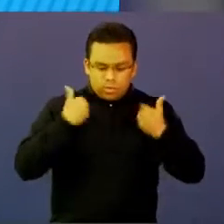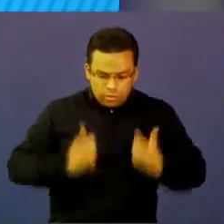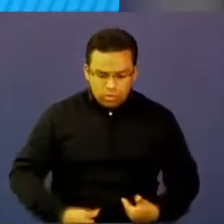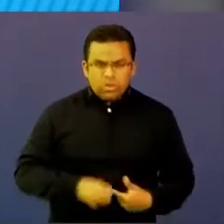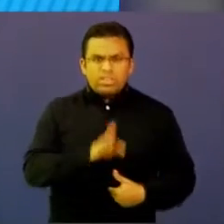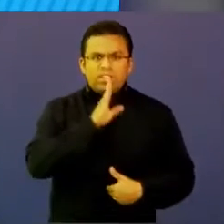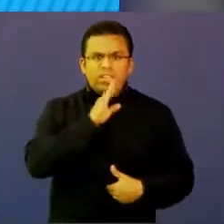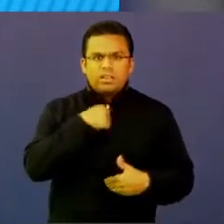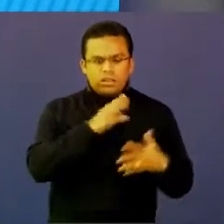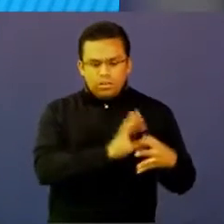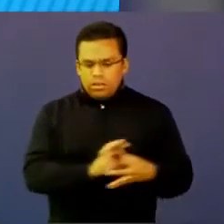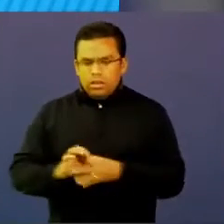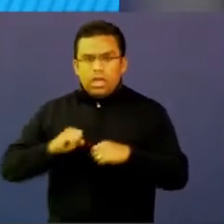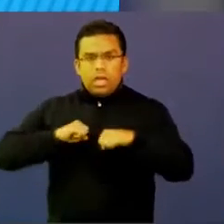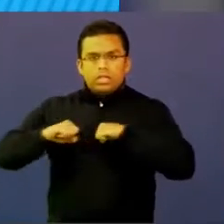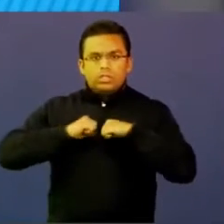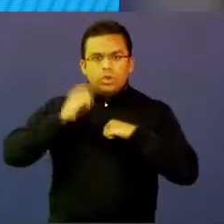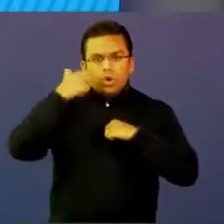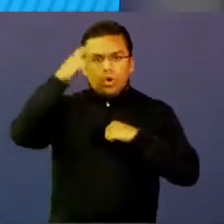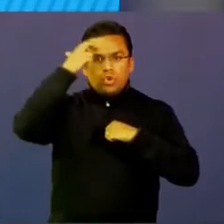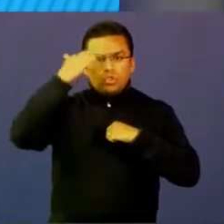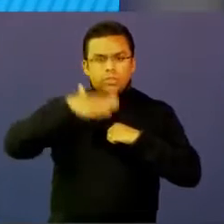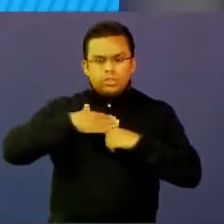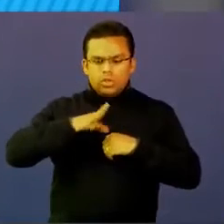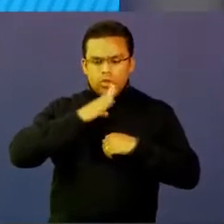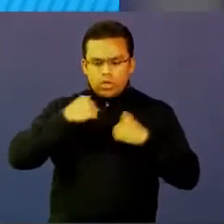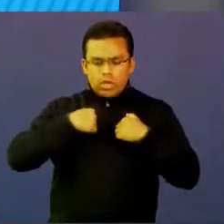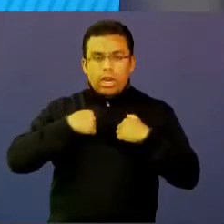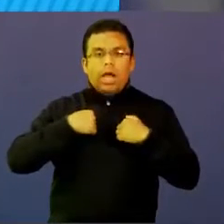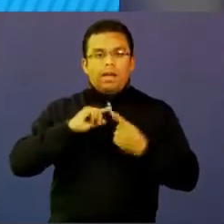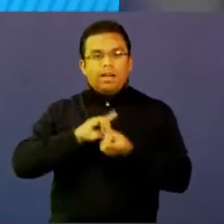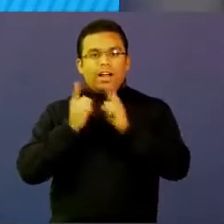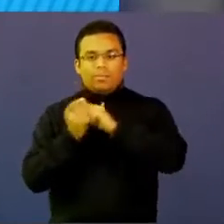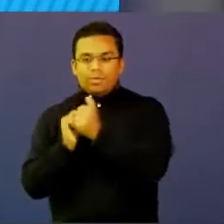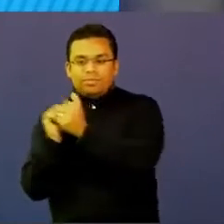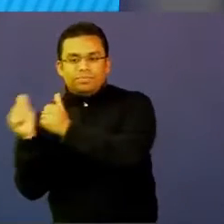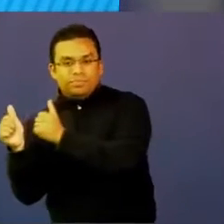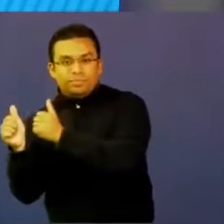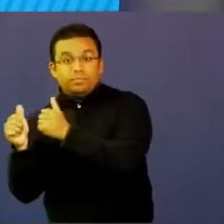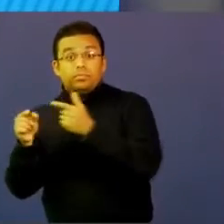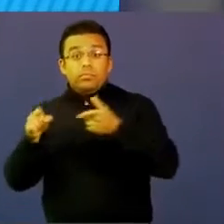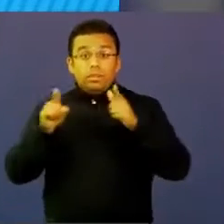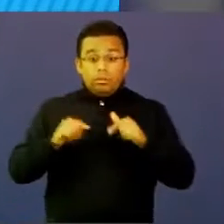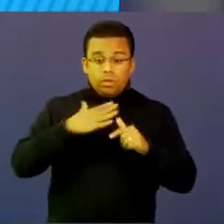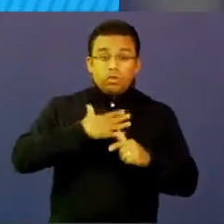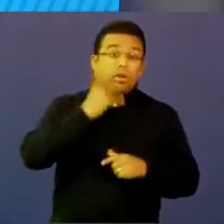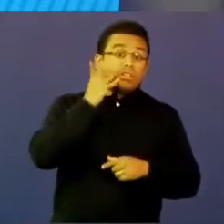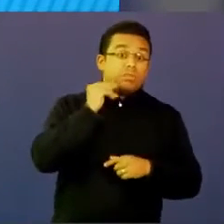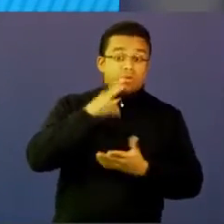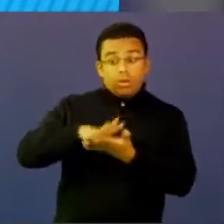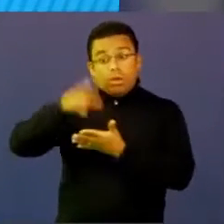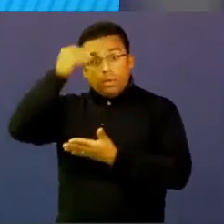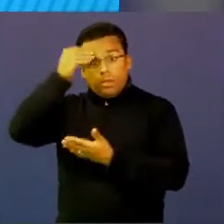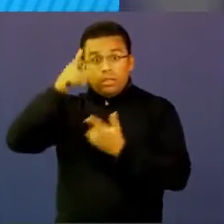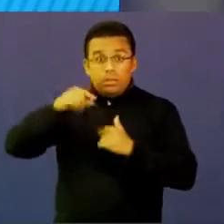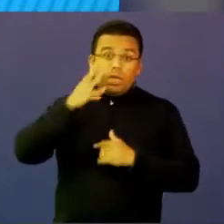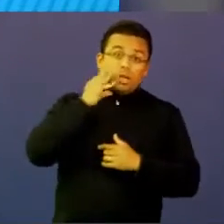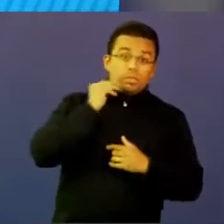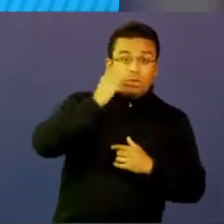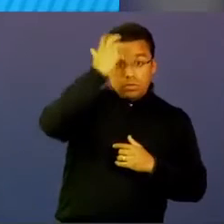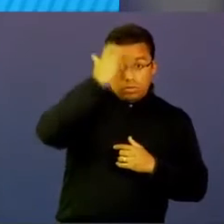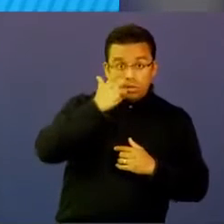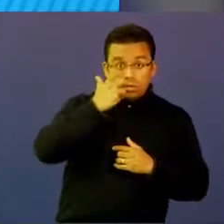en la cadena de gestión del conocimiento. Y si además soy un experto en el que aprende y un experto en evaluación, eso